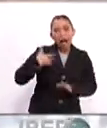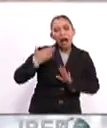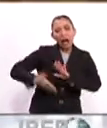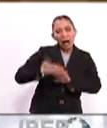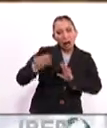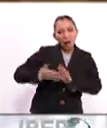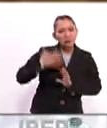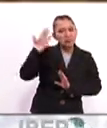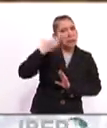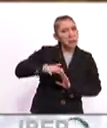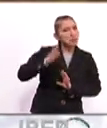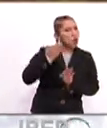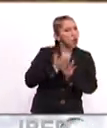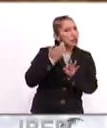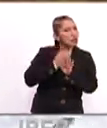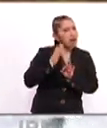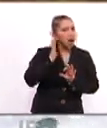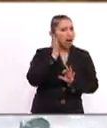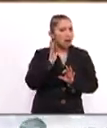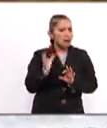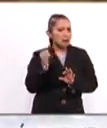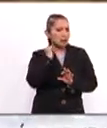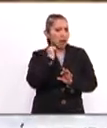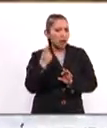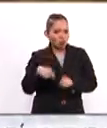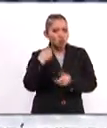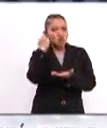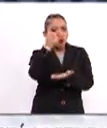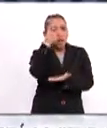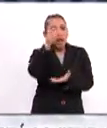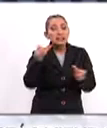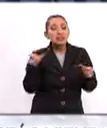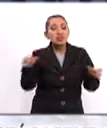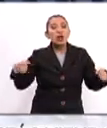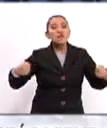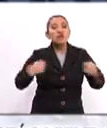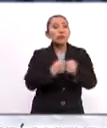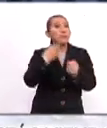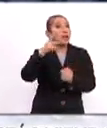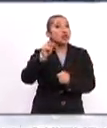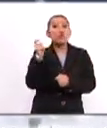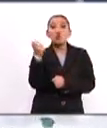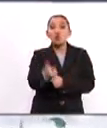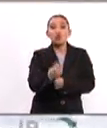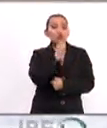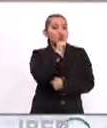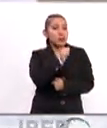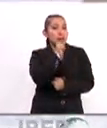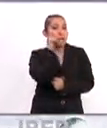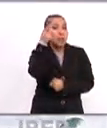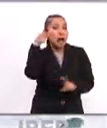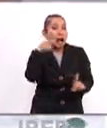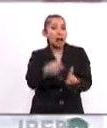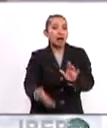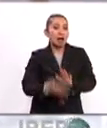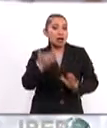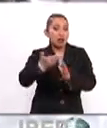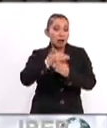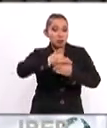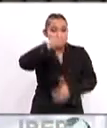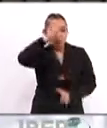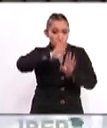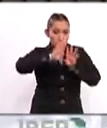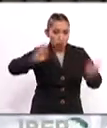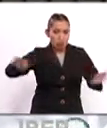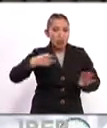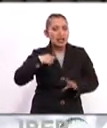a construir cuando sabemos que hasta el momento el Congreso le ha dado dinero para la seguridad fronteriza, pero no le ha dado dinero específico para el muro.